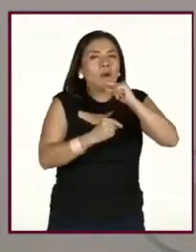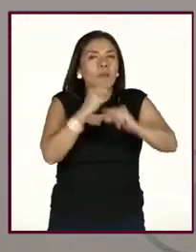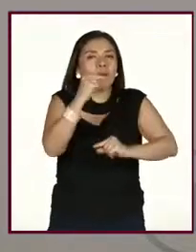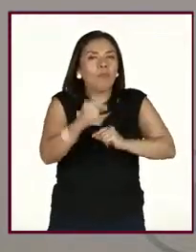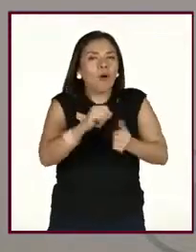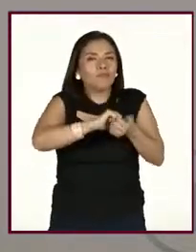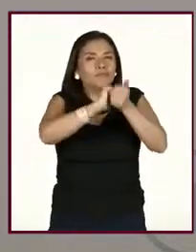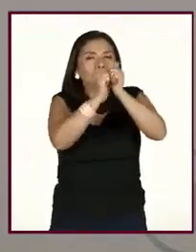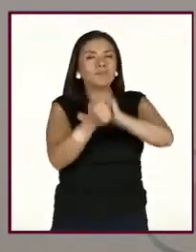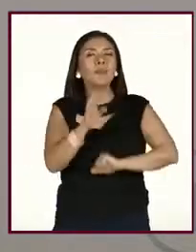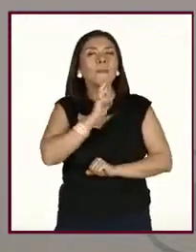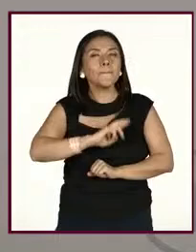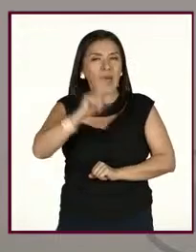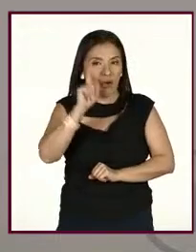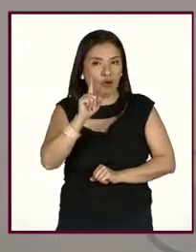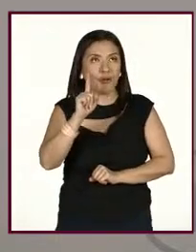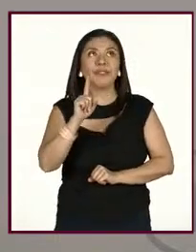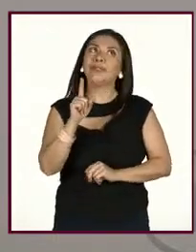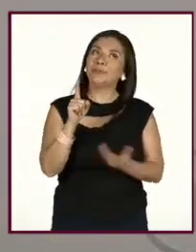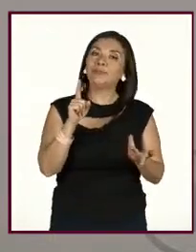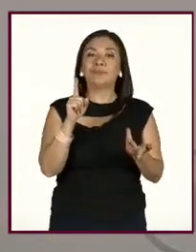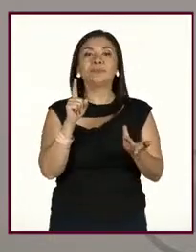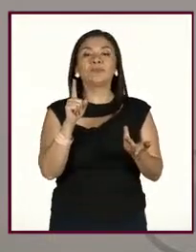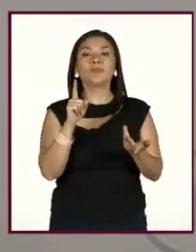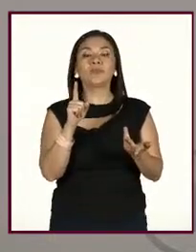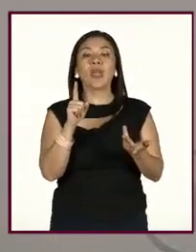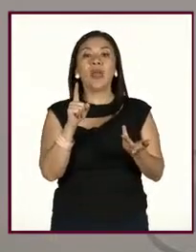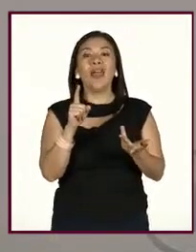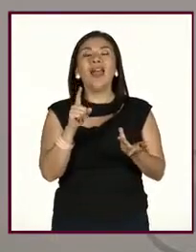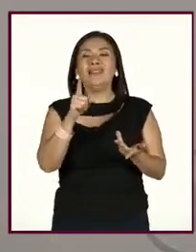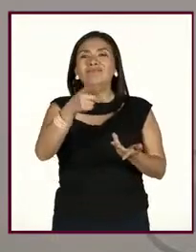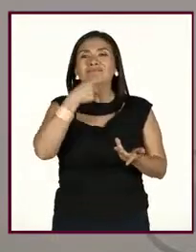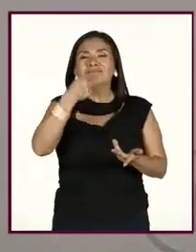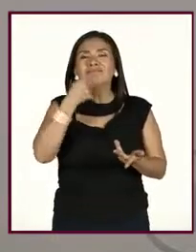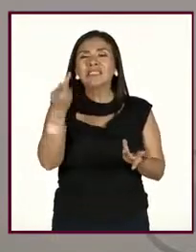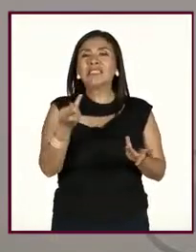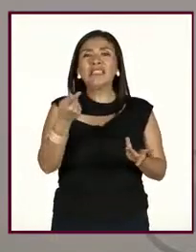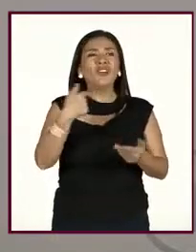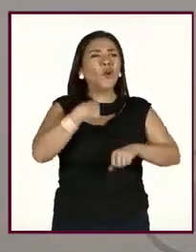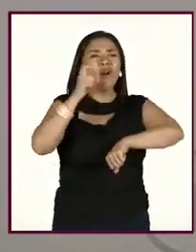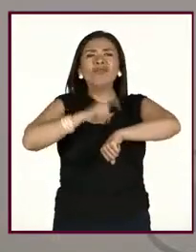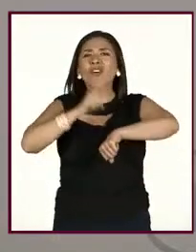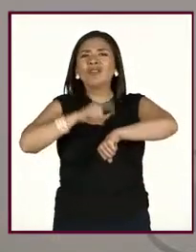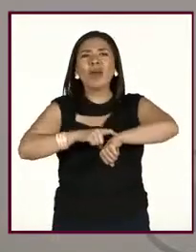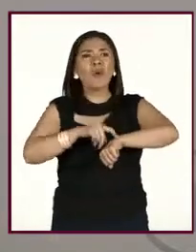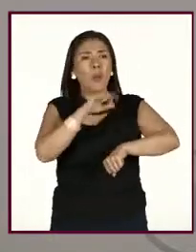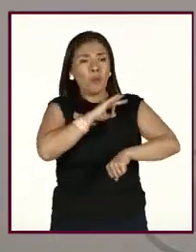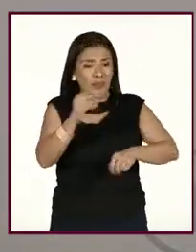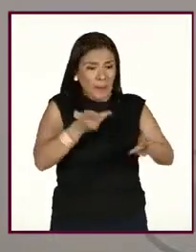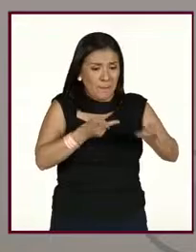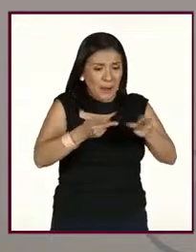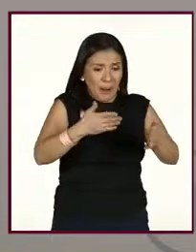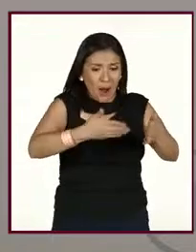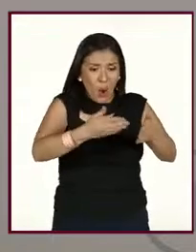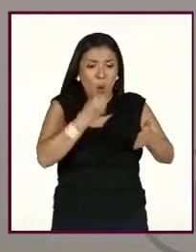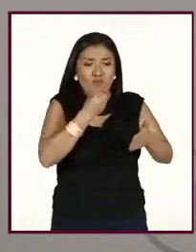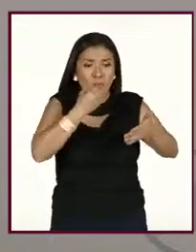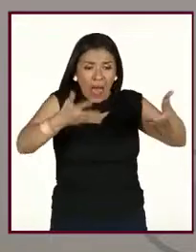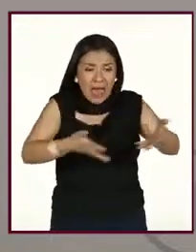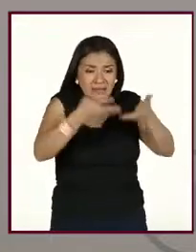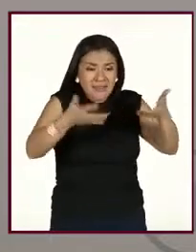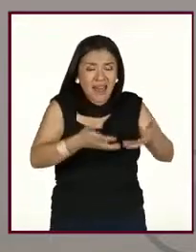¿no? Entonces, como dice, no tengo tiempo a lo mejor para prepararme una súper ensalada y que,